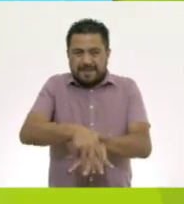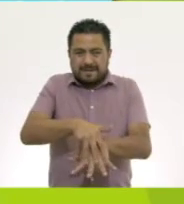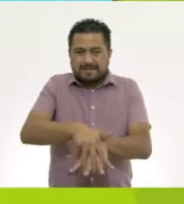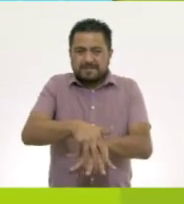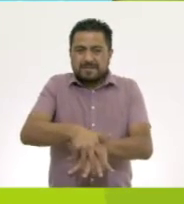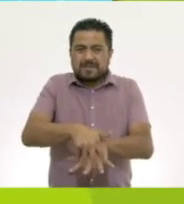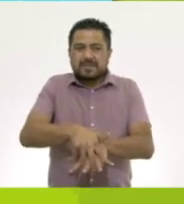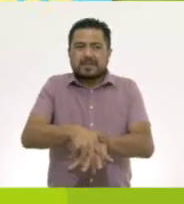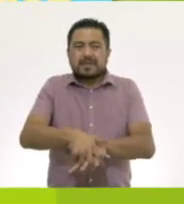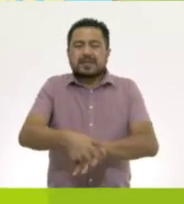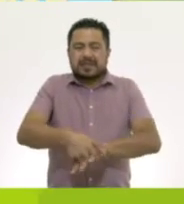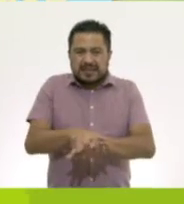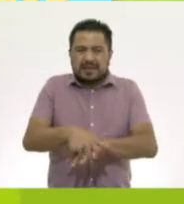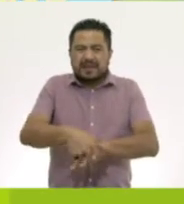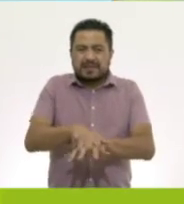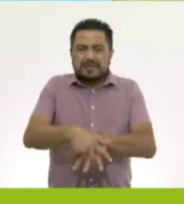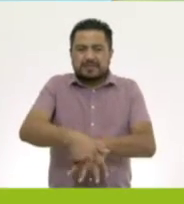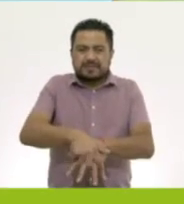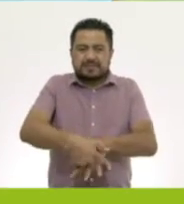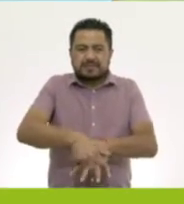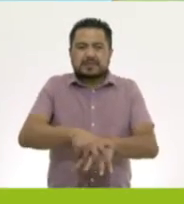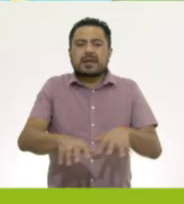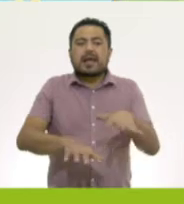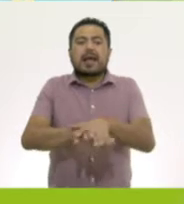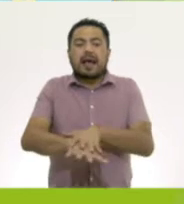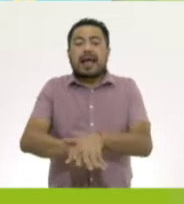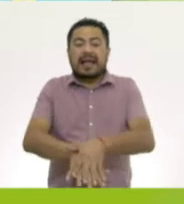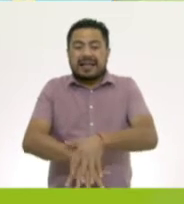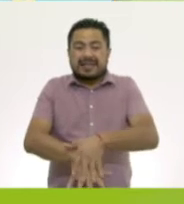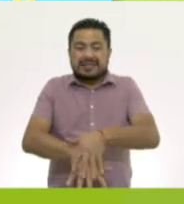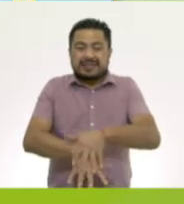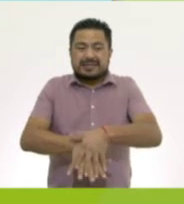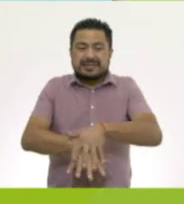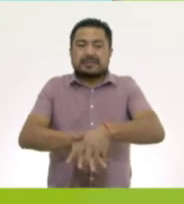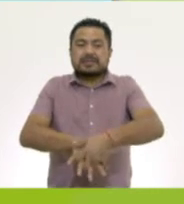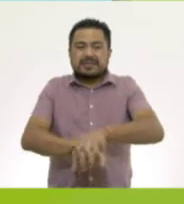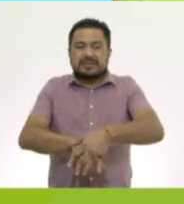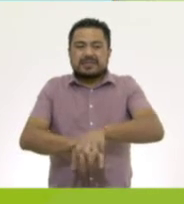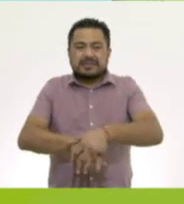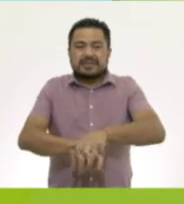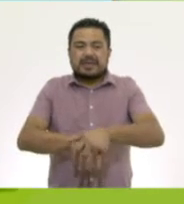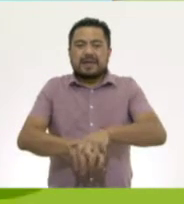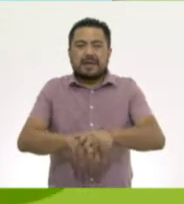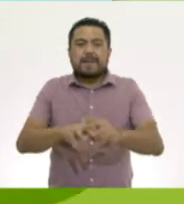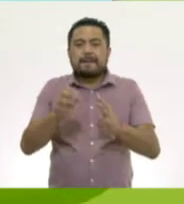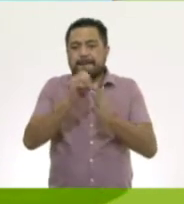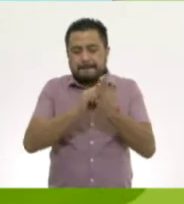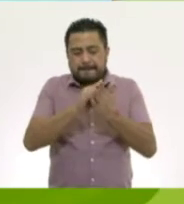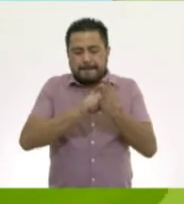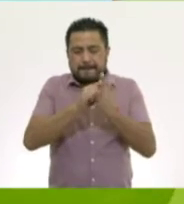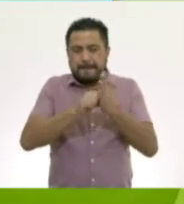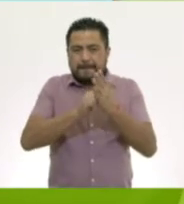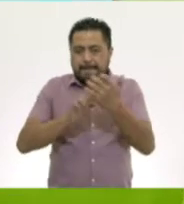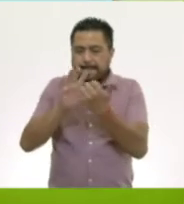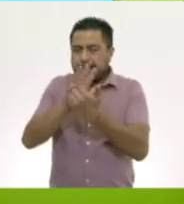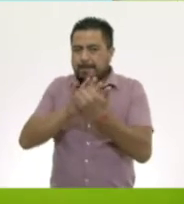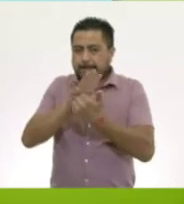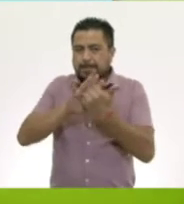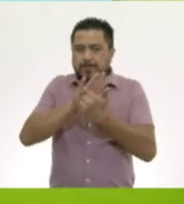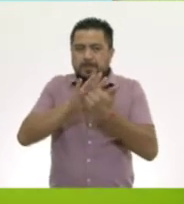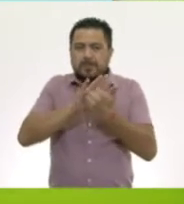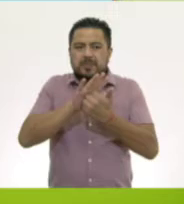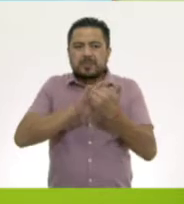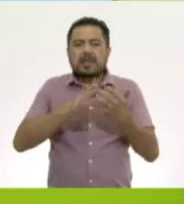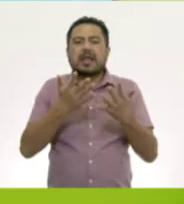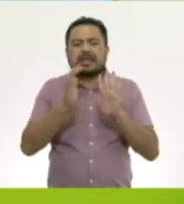dorso de la otra entrelazando los dedos. Repite lo mismo con la otra mano. Frota los dedos. Ahora,